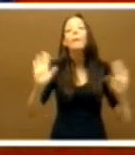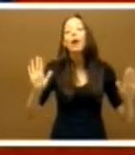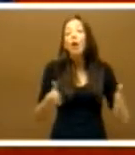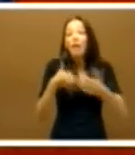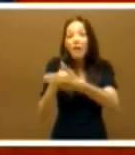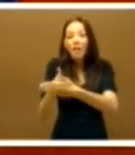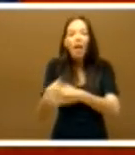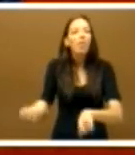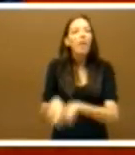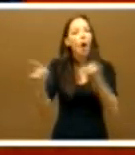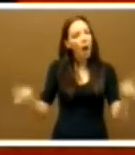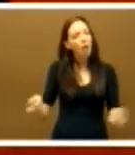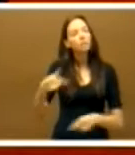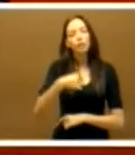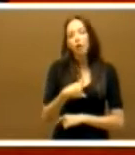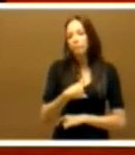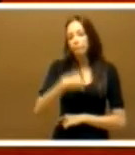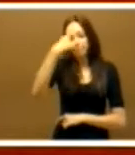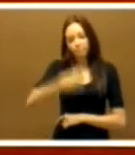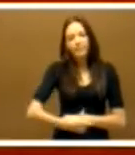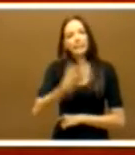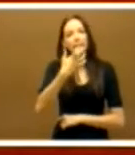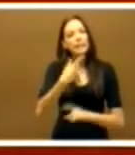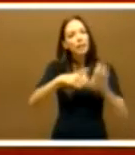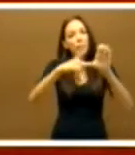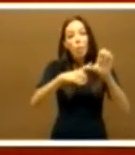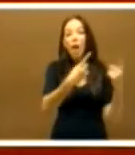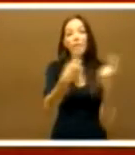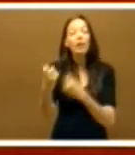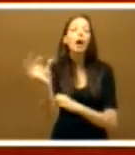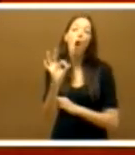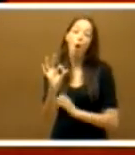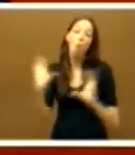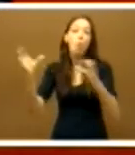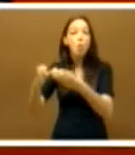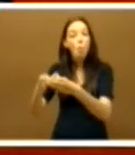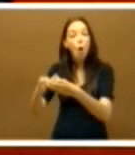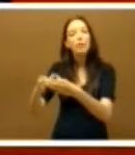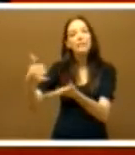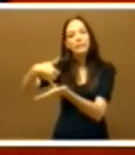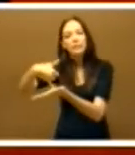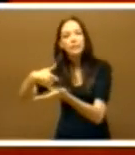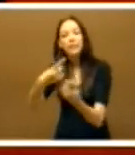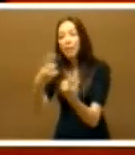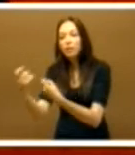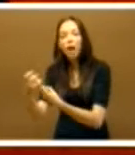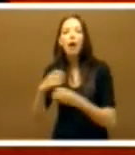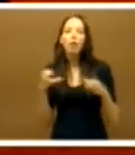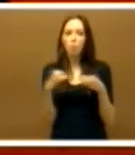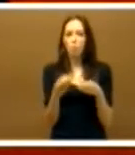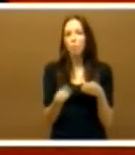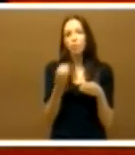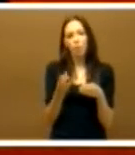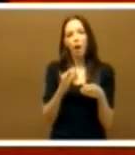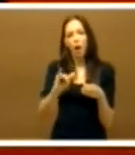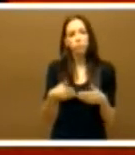para que cuando Extremadura lo necesite, sobre todo si quienes lo necesitan son los más débiles, siempre tendrán a este grupo político, al